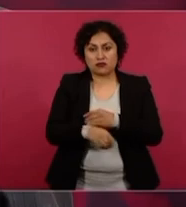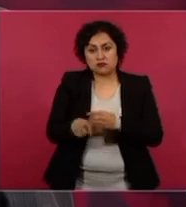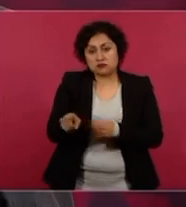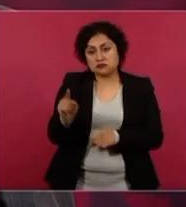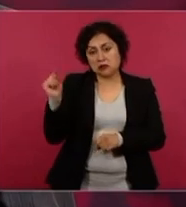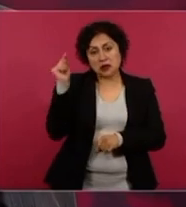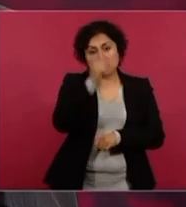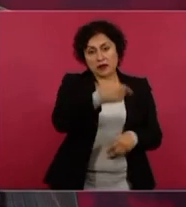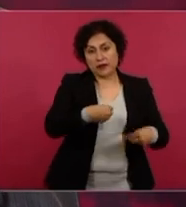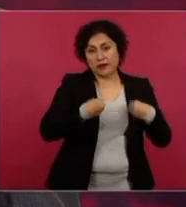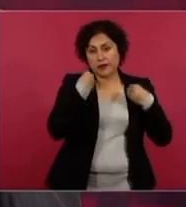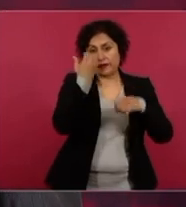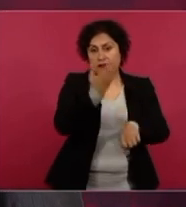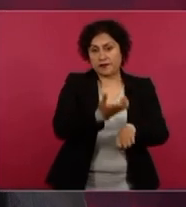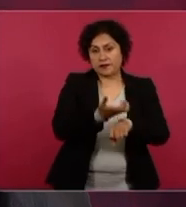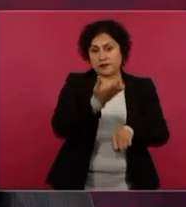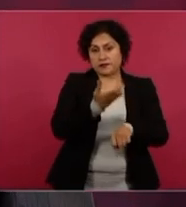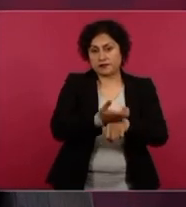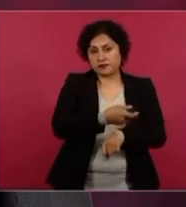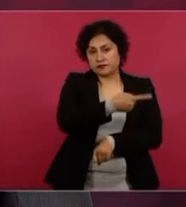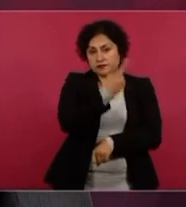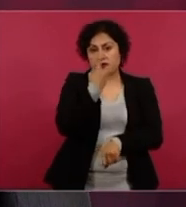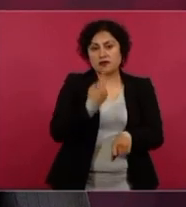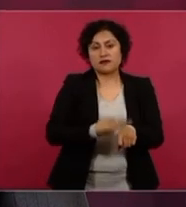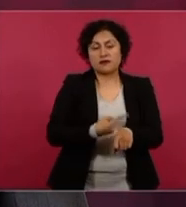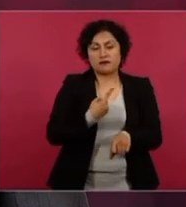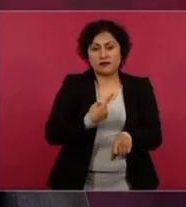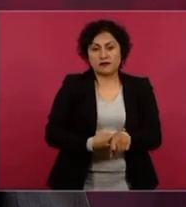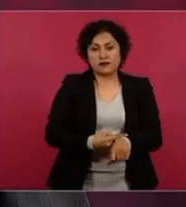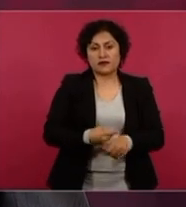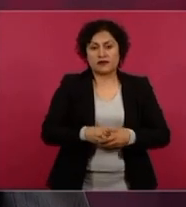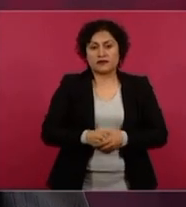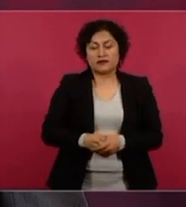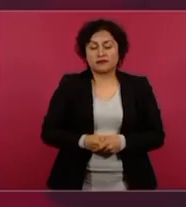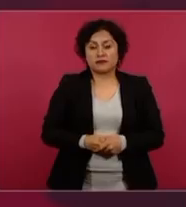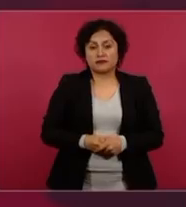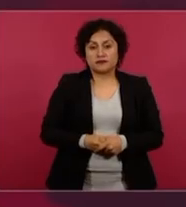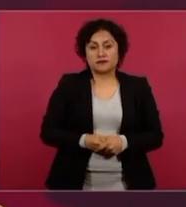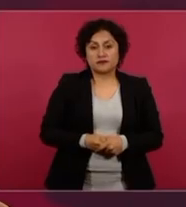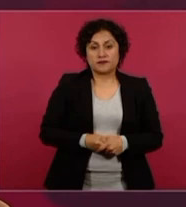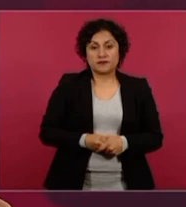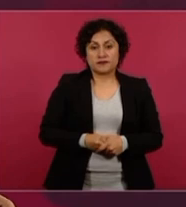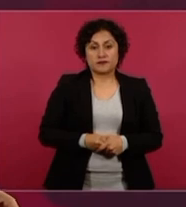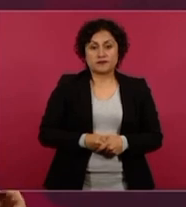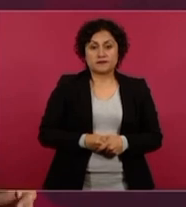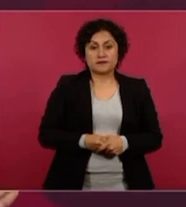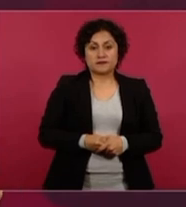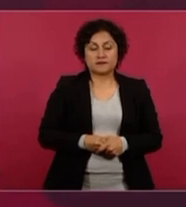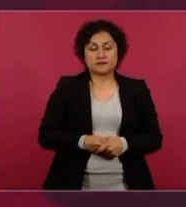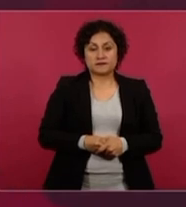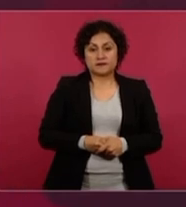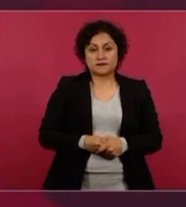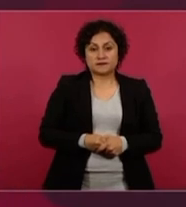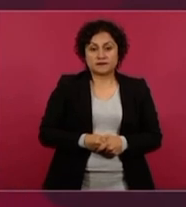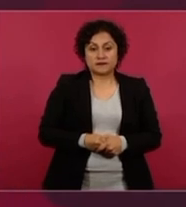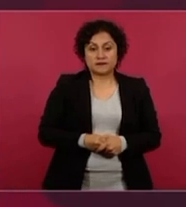en Estados Unidos, enfermo, viviendo